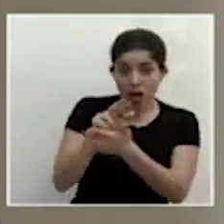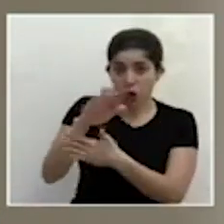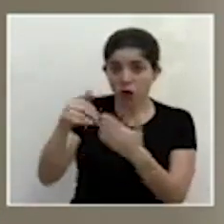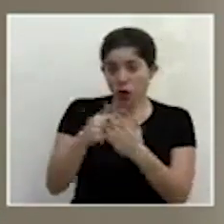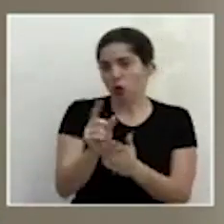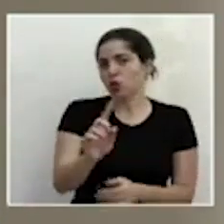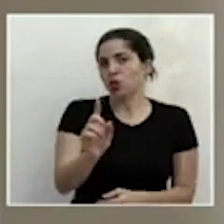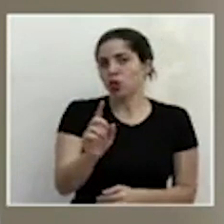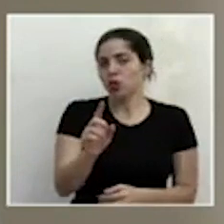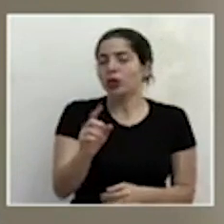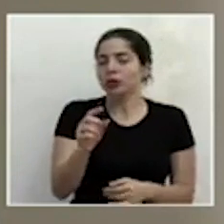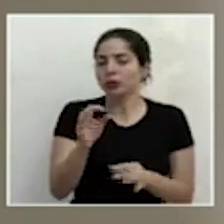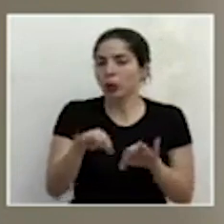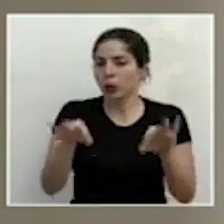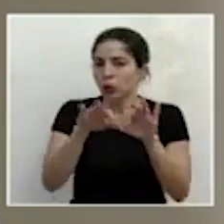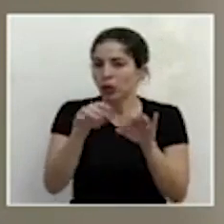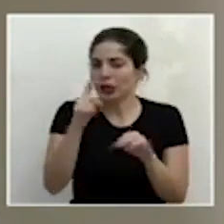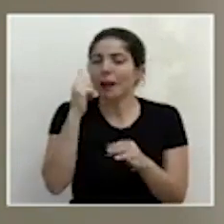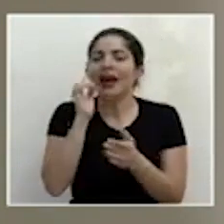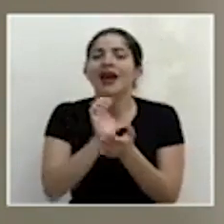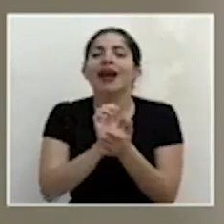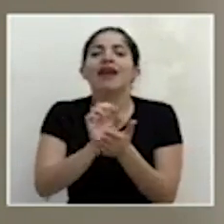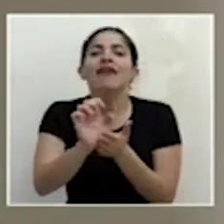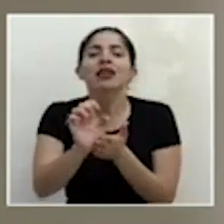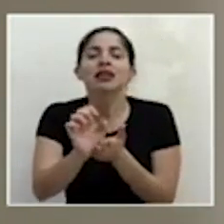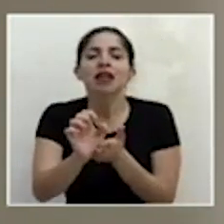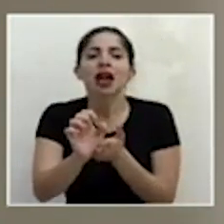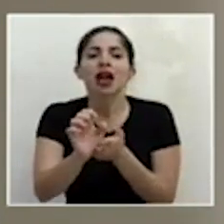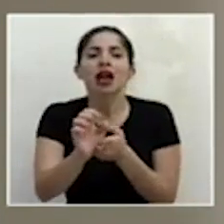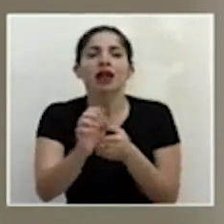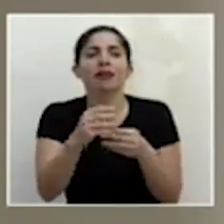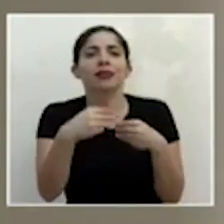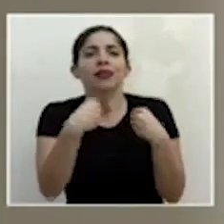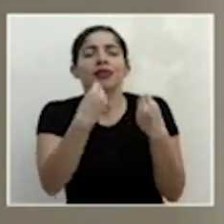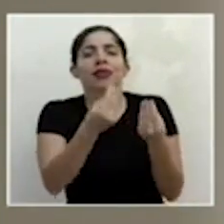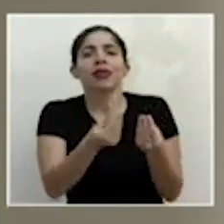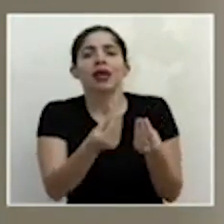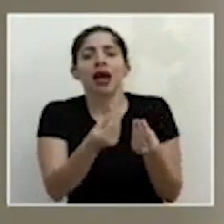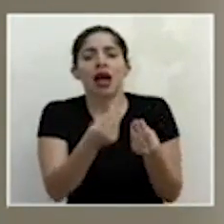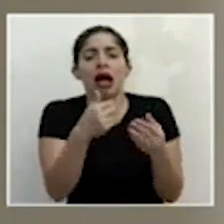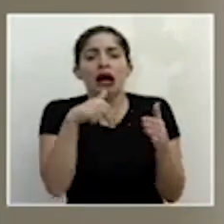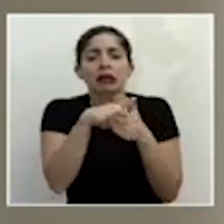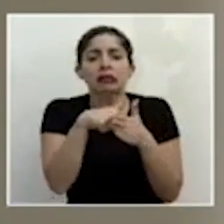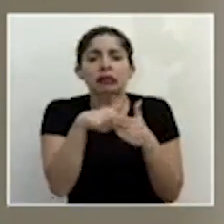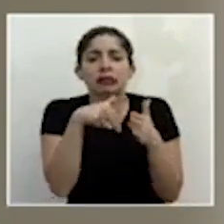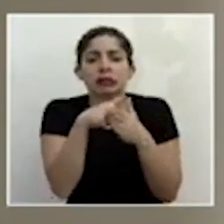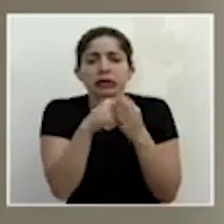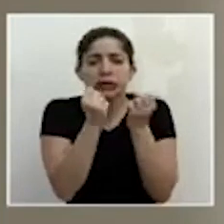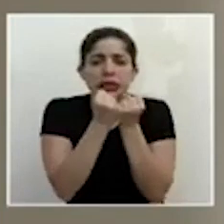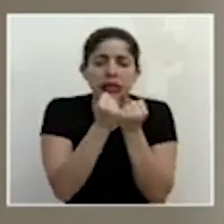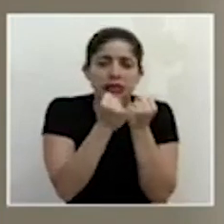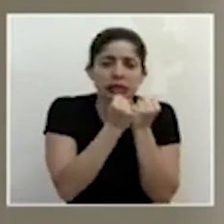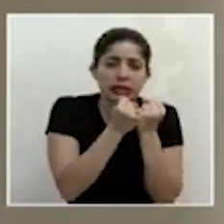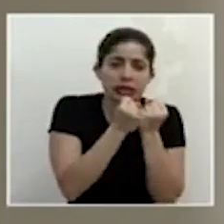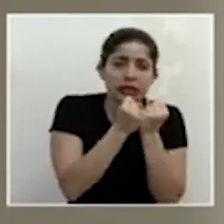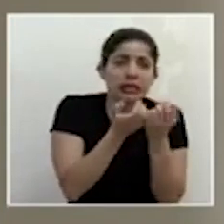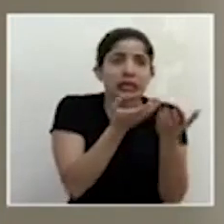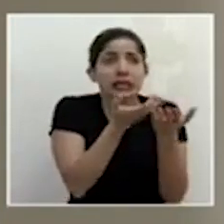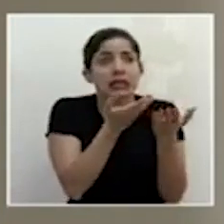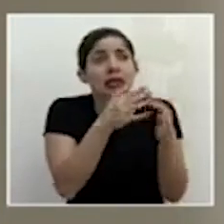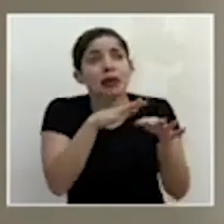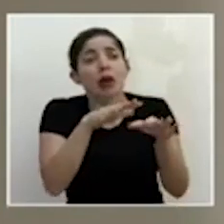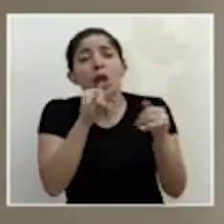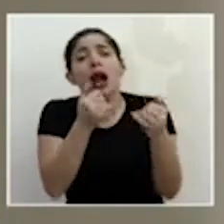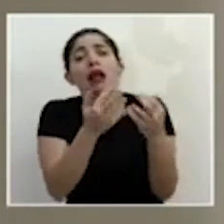esto es muy importante. Lo que queremos evitar es provocar un cuello de botella la aprobación